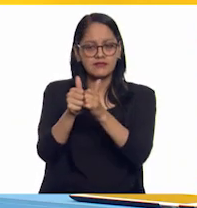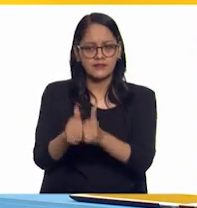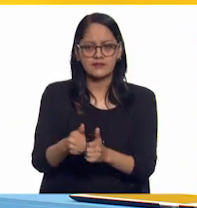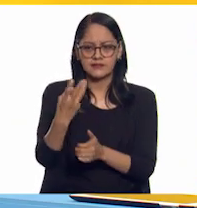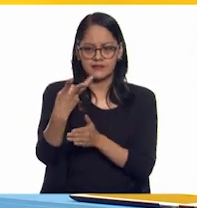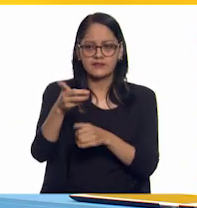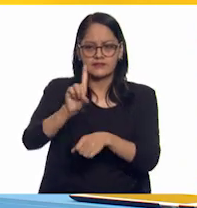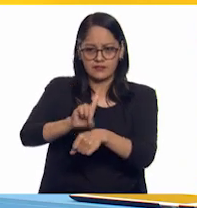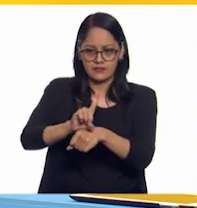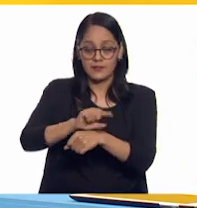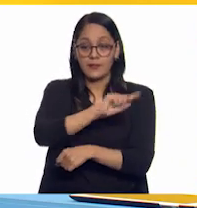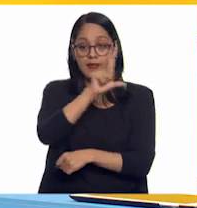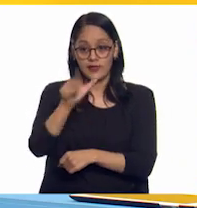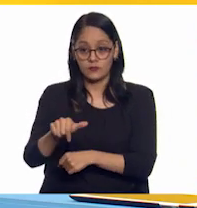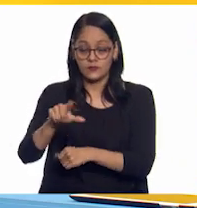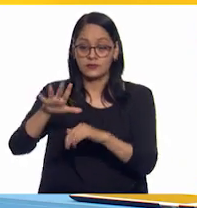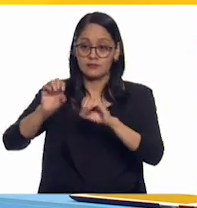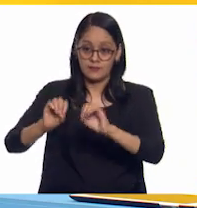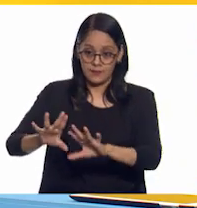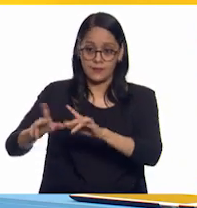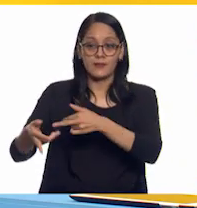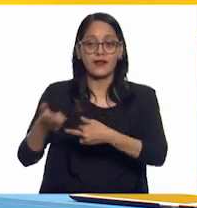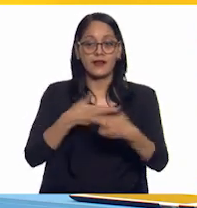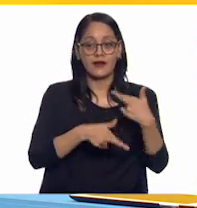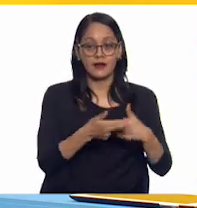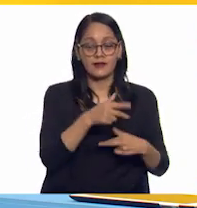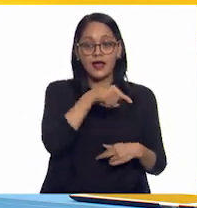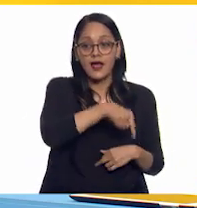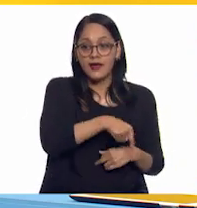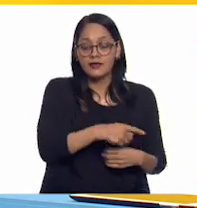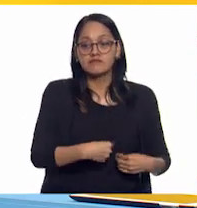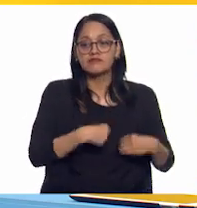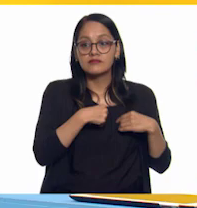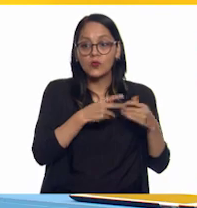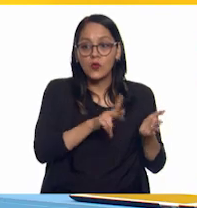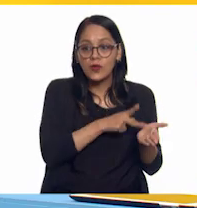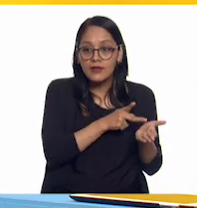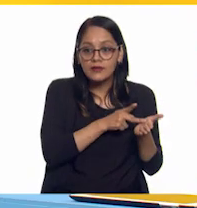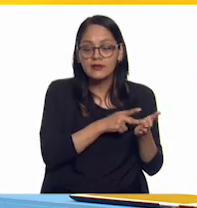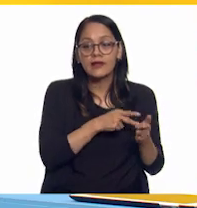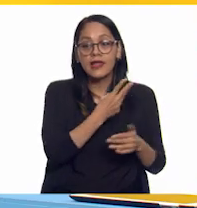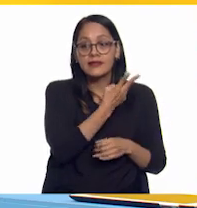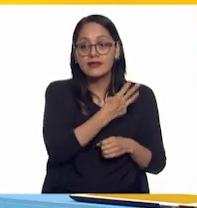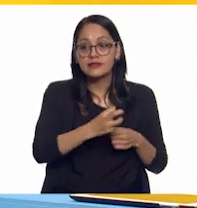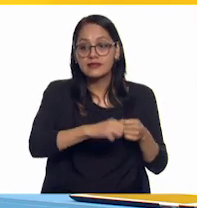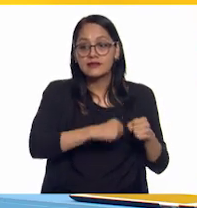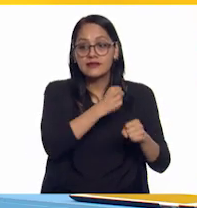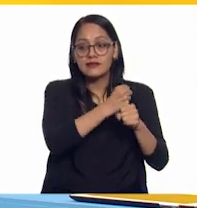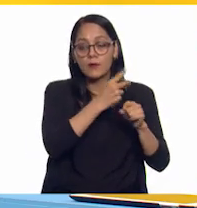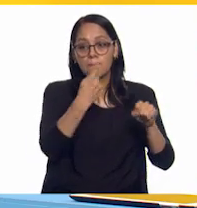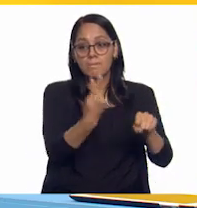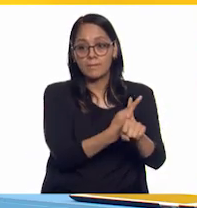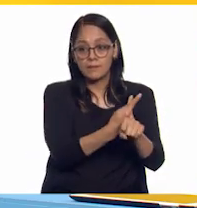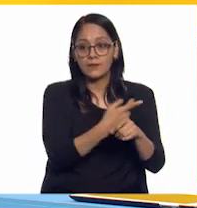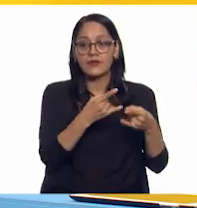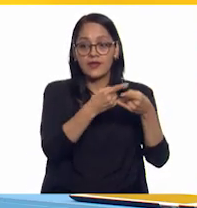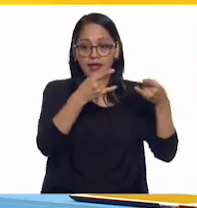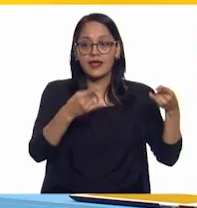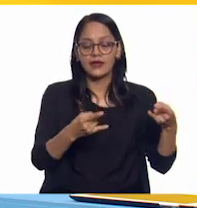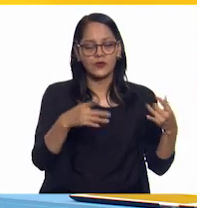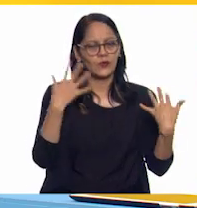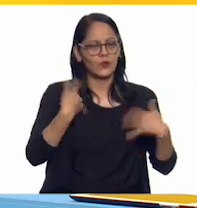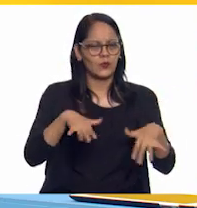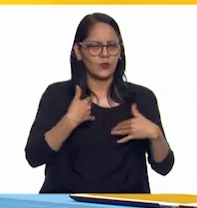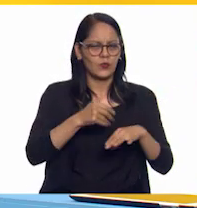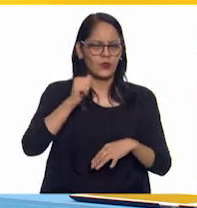al regresar a su aldea, se entera de que han pasado 300 años. Este cuento se considera el ejemplo